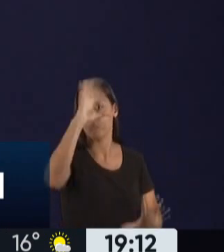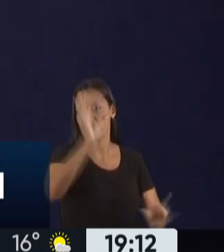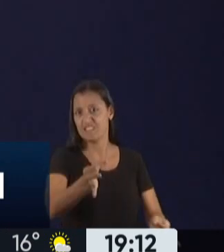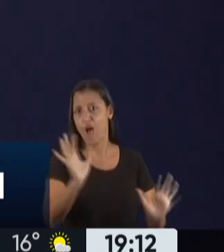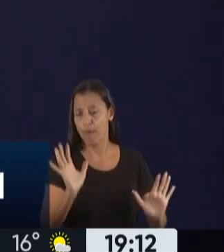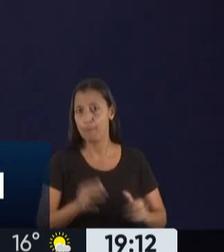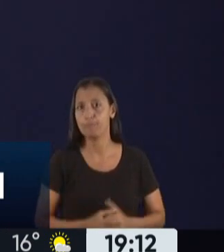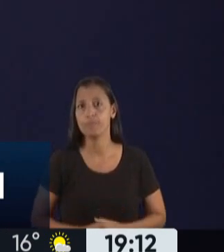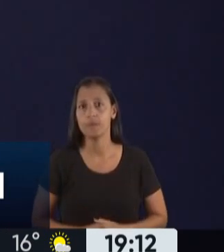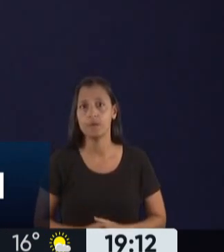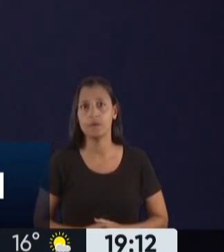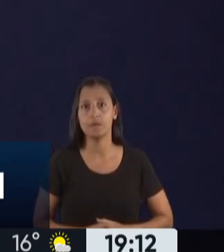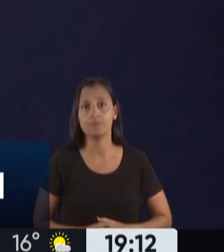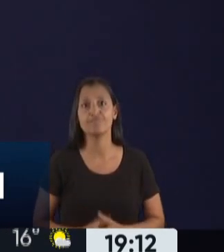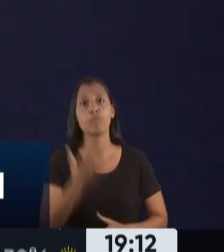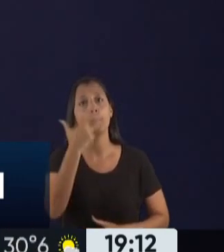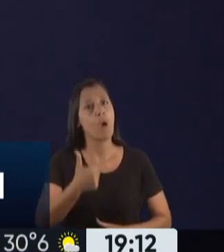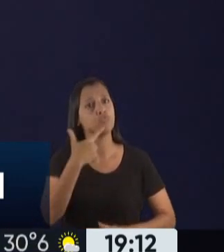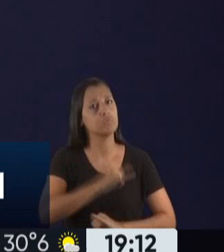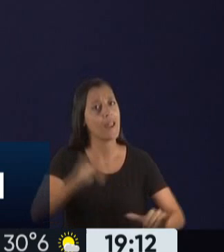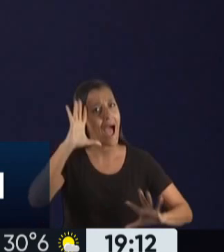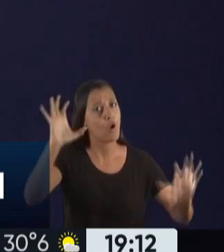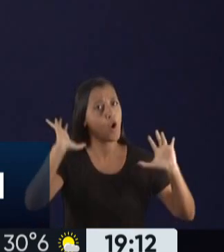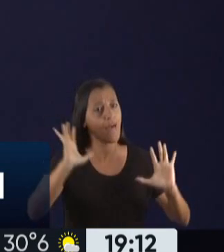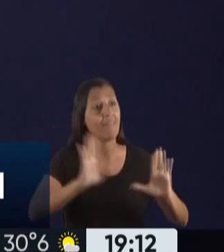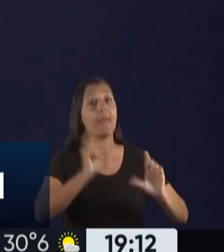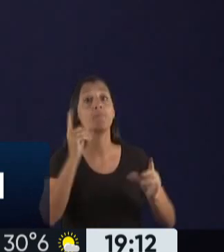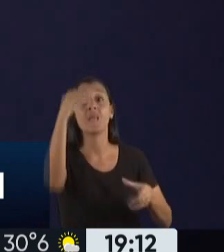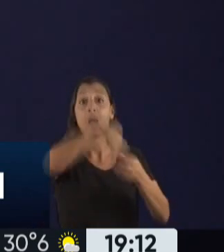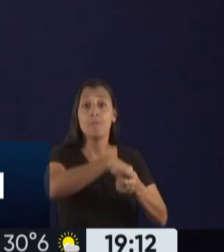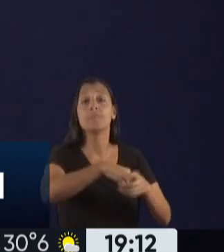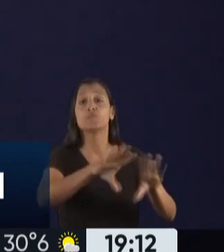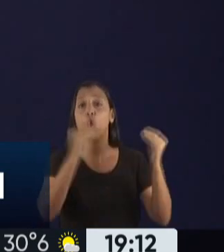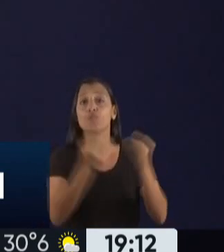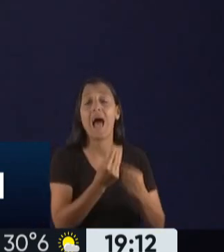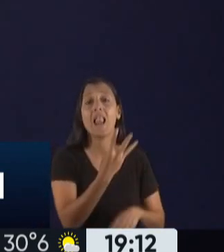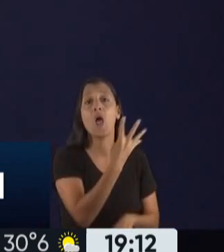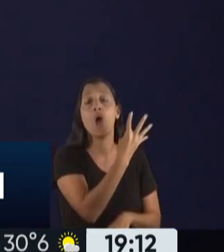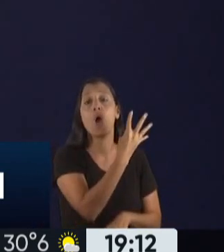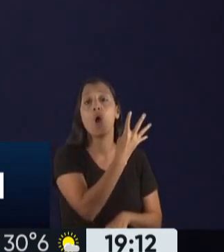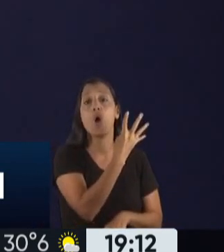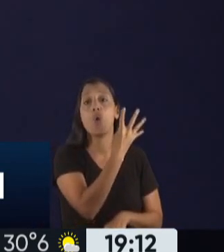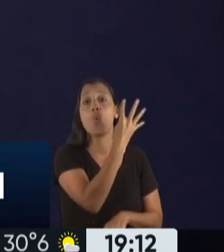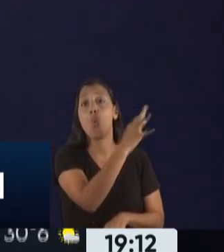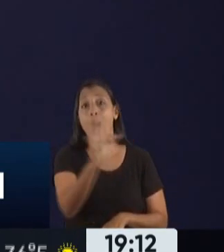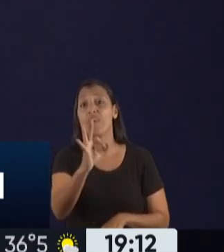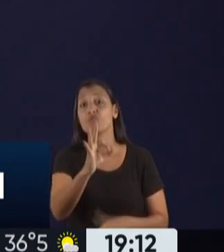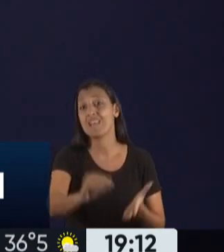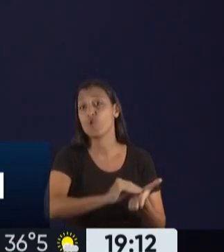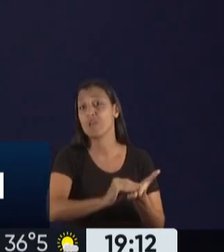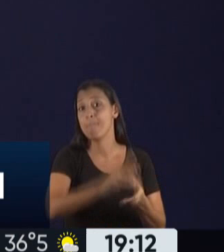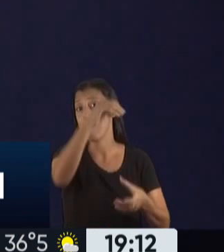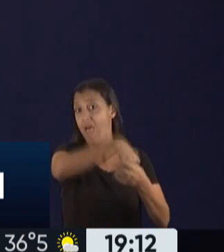me gustaría recordar simplemente que tiene alrededor de 400 empleados.